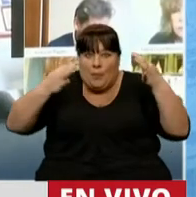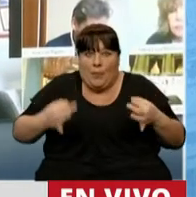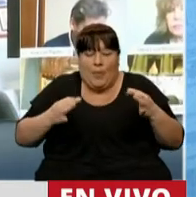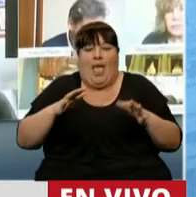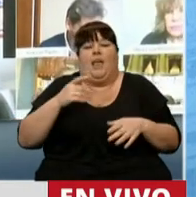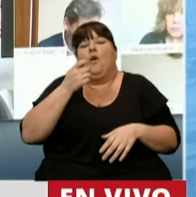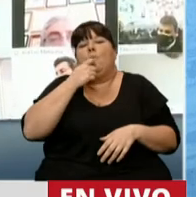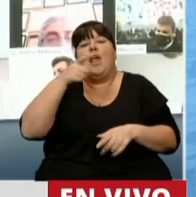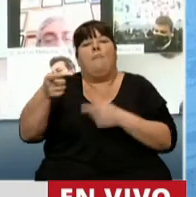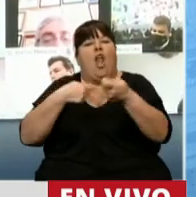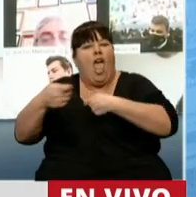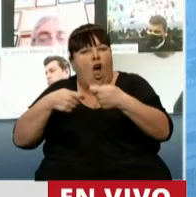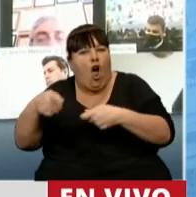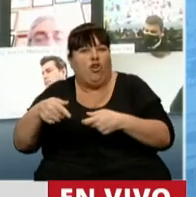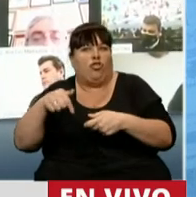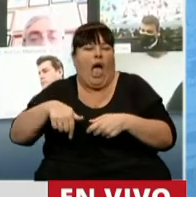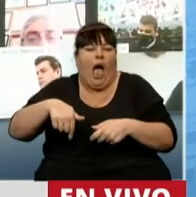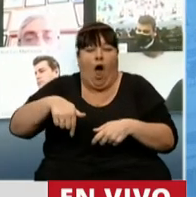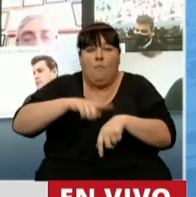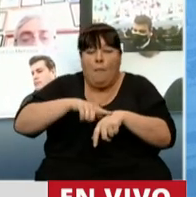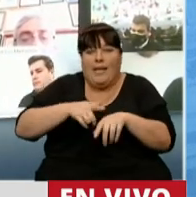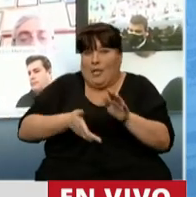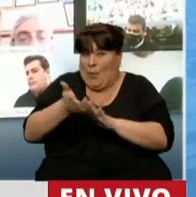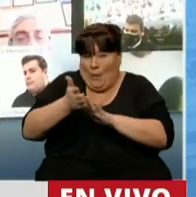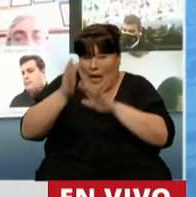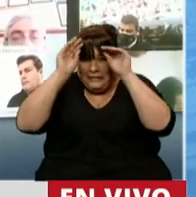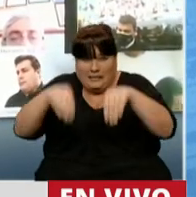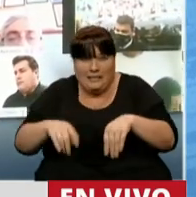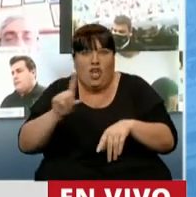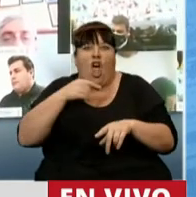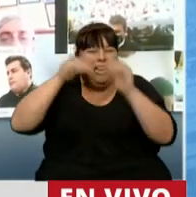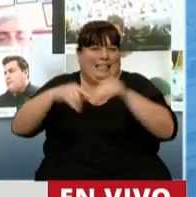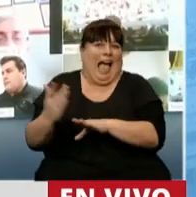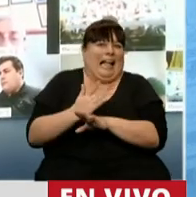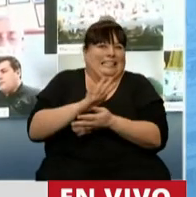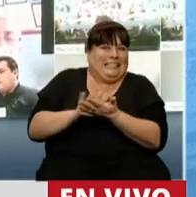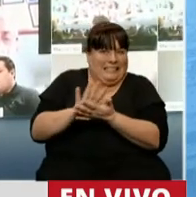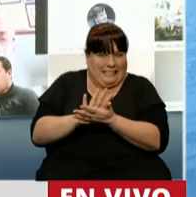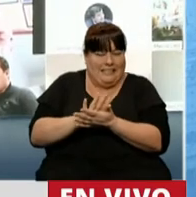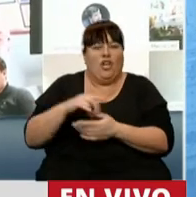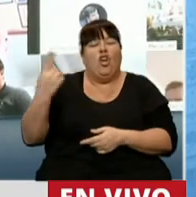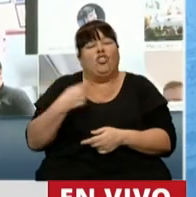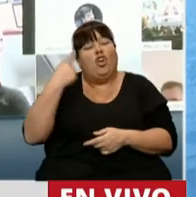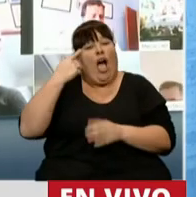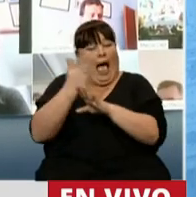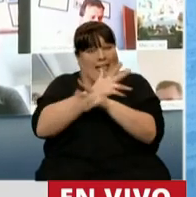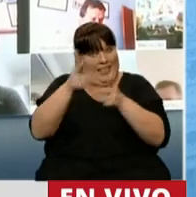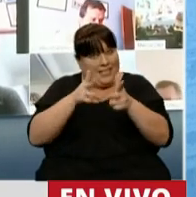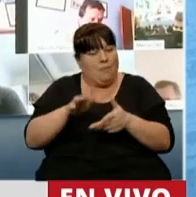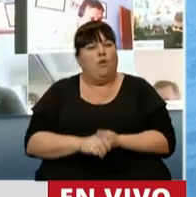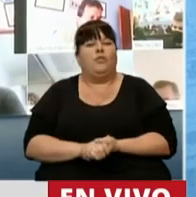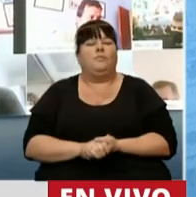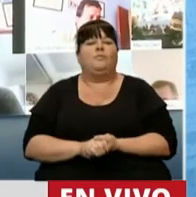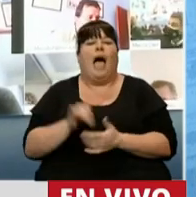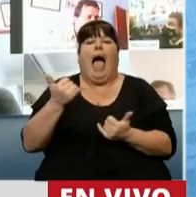de manera que entonces estos negocios que hoy están en el punto de la quiebra no lleguen a tal fin. Nosotros por eso decíamos, tenemos